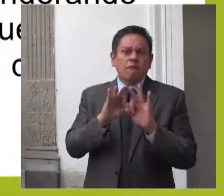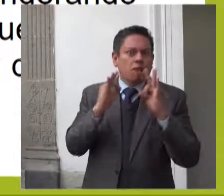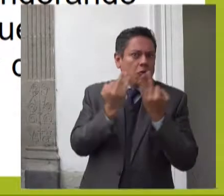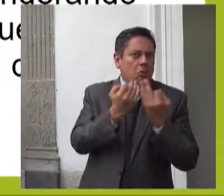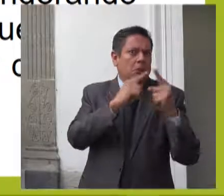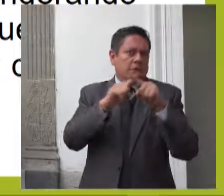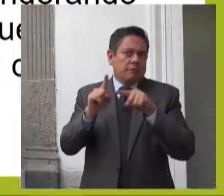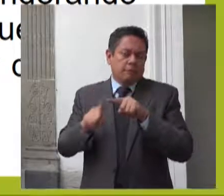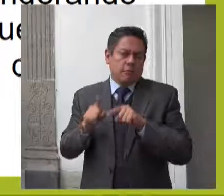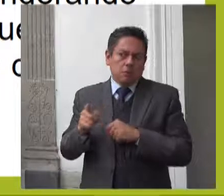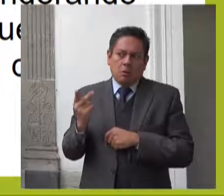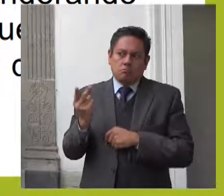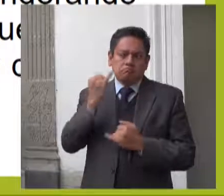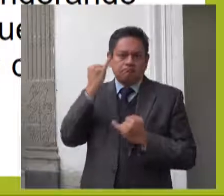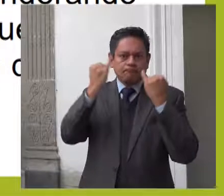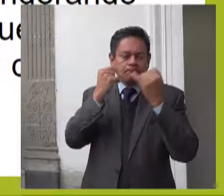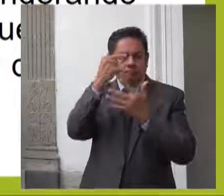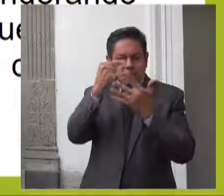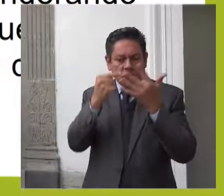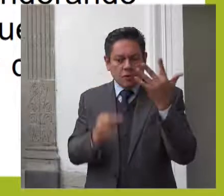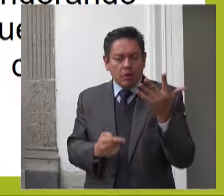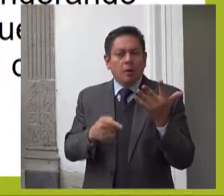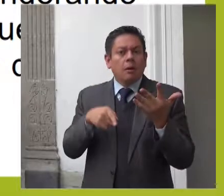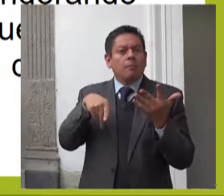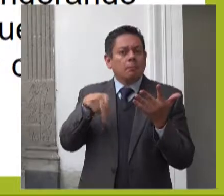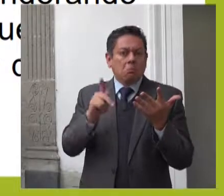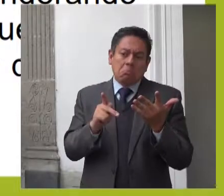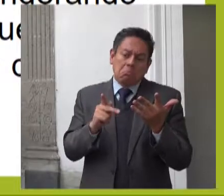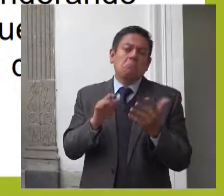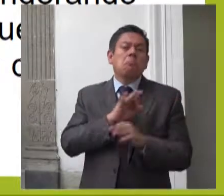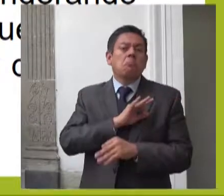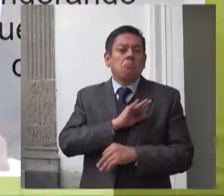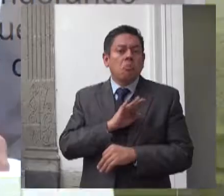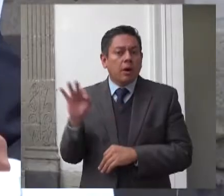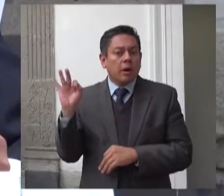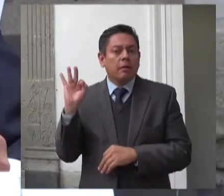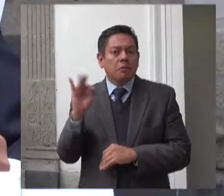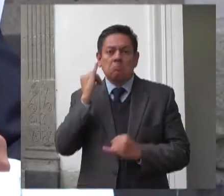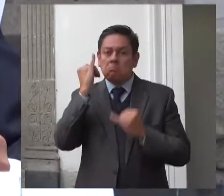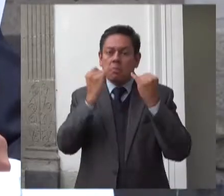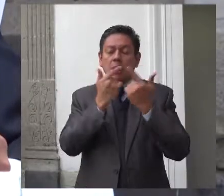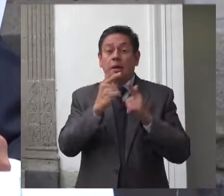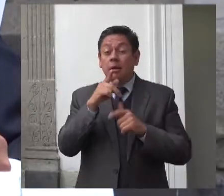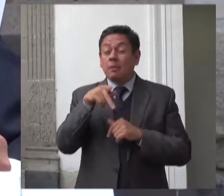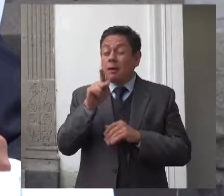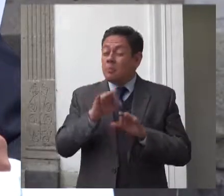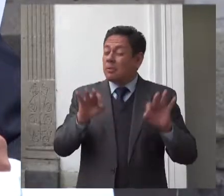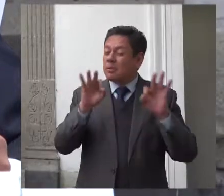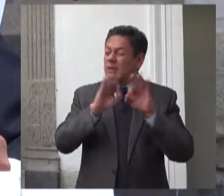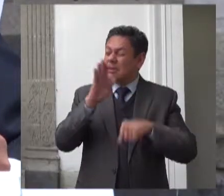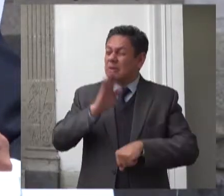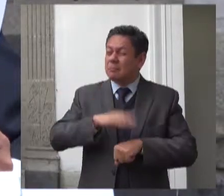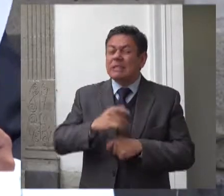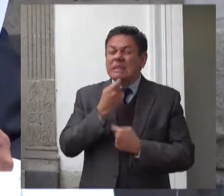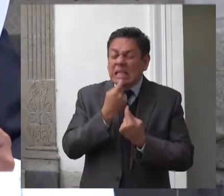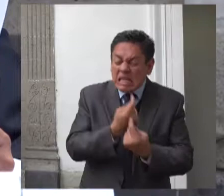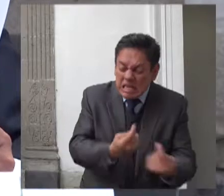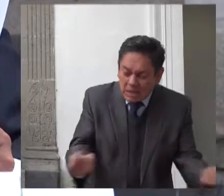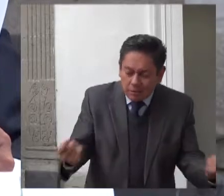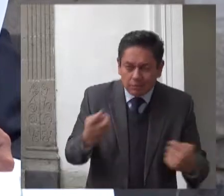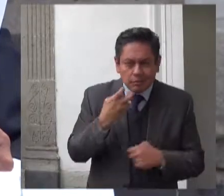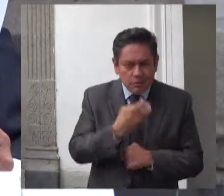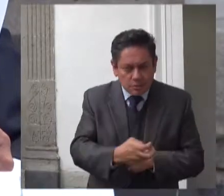al cumplimiento del interés superior de niñas y niños de igual forma instrumentar de manera